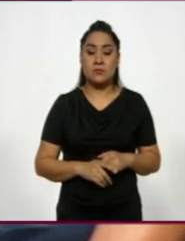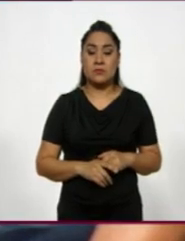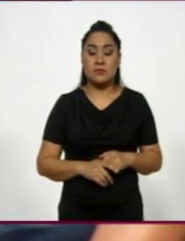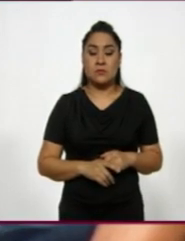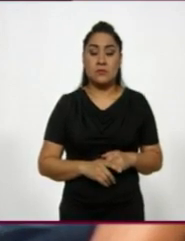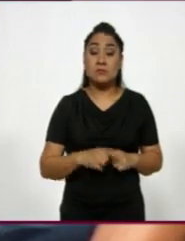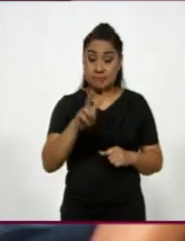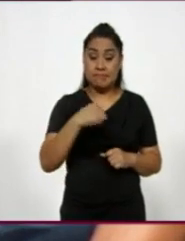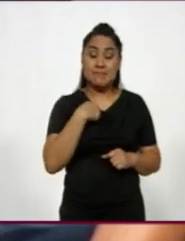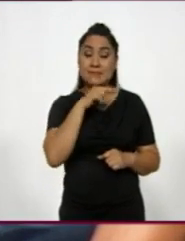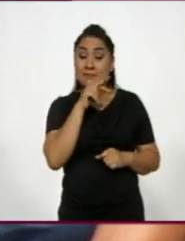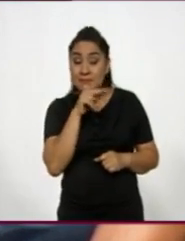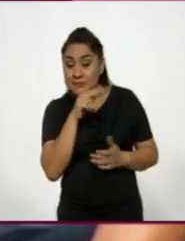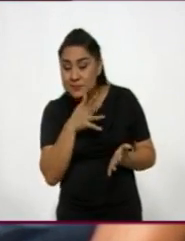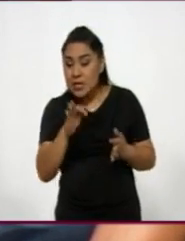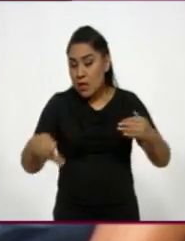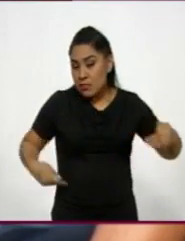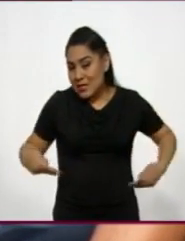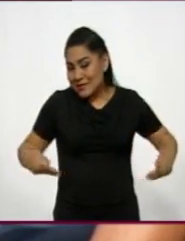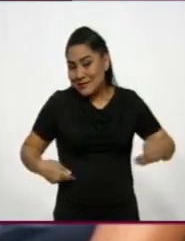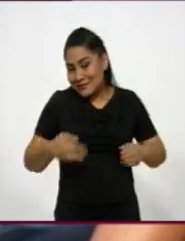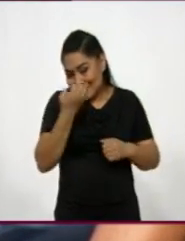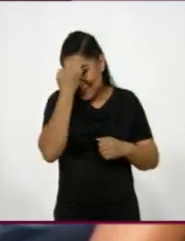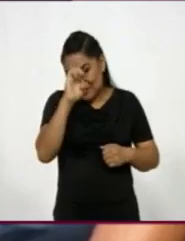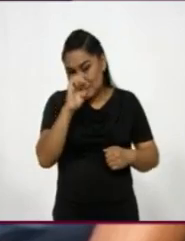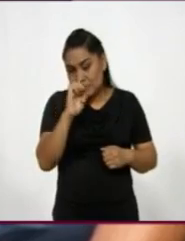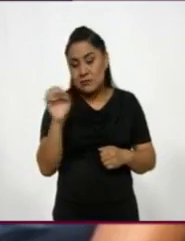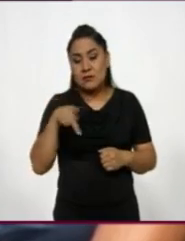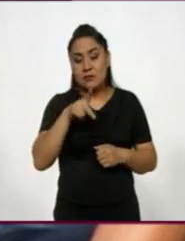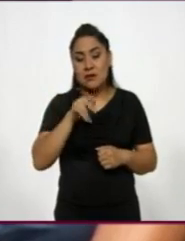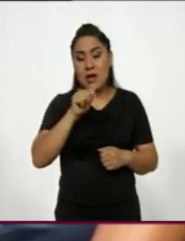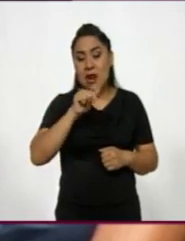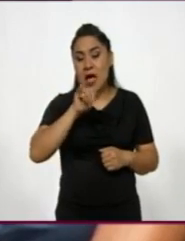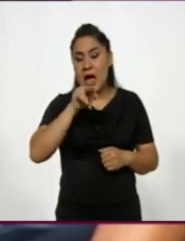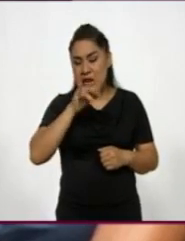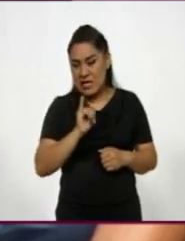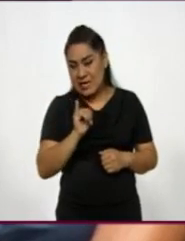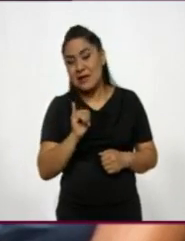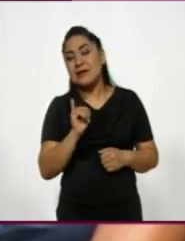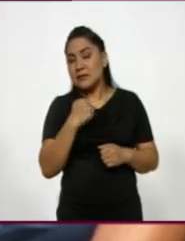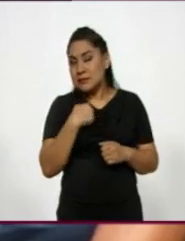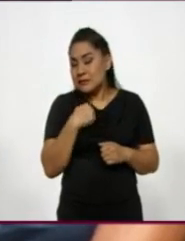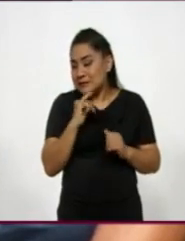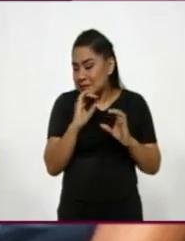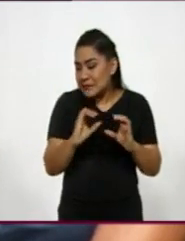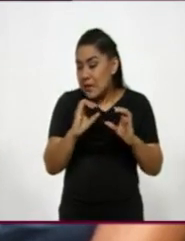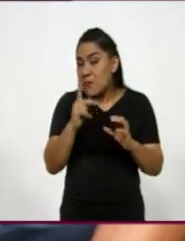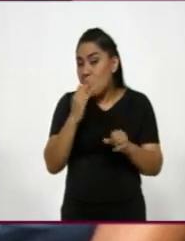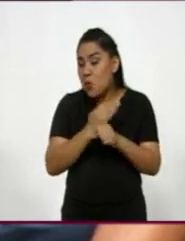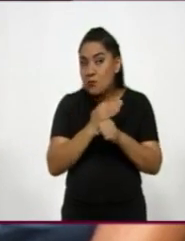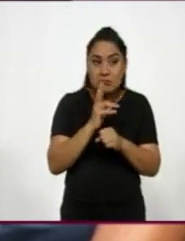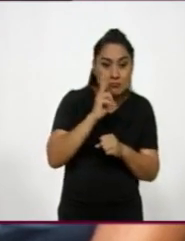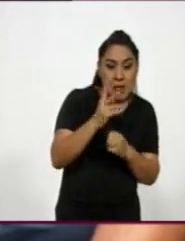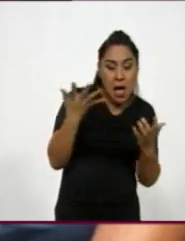Me preocupa llevar a una forma teatral ajena a la del Teatro Kalahari. Me hacía tener cierta reserva, pero después del proceso